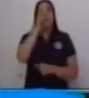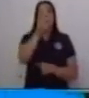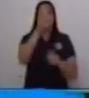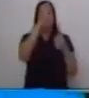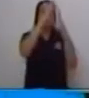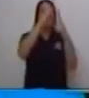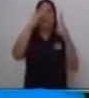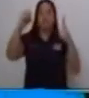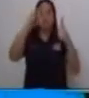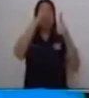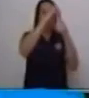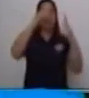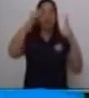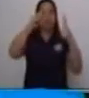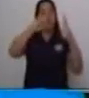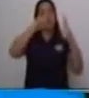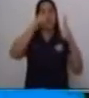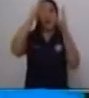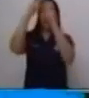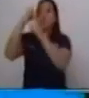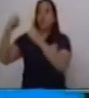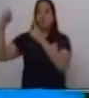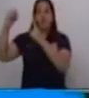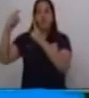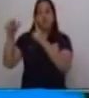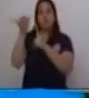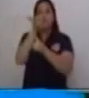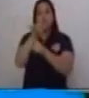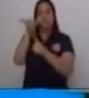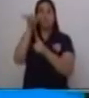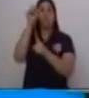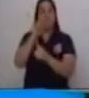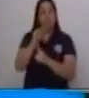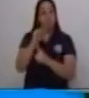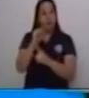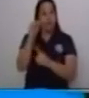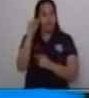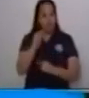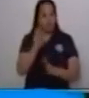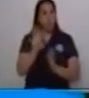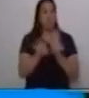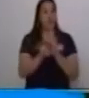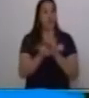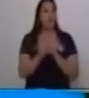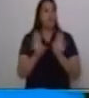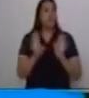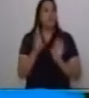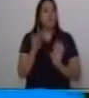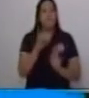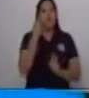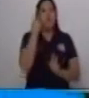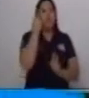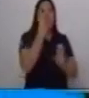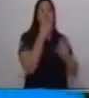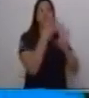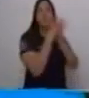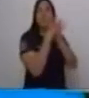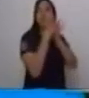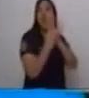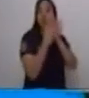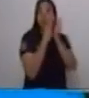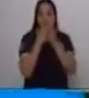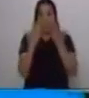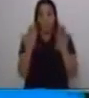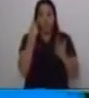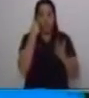sentido a una expresión. Continuamos con el siguiente tema. Vamos a dar un tiempecito para que copies esto en tu cuaderno.